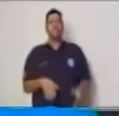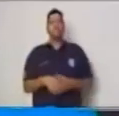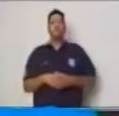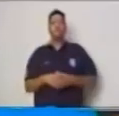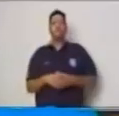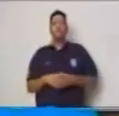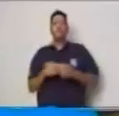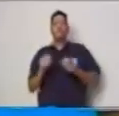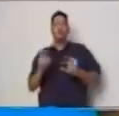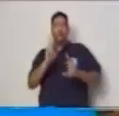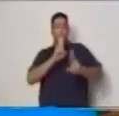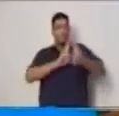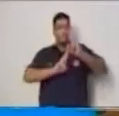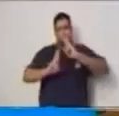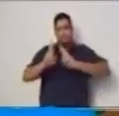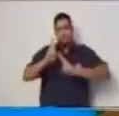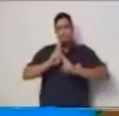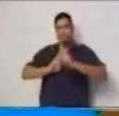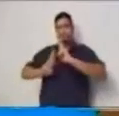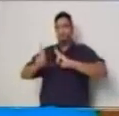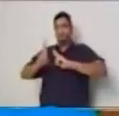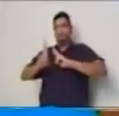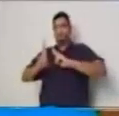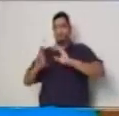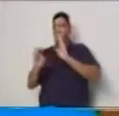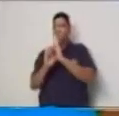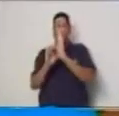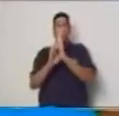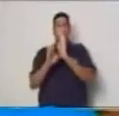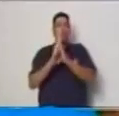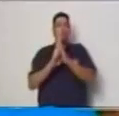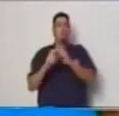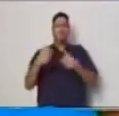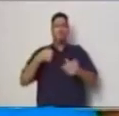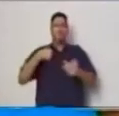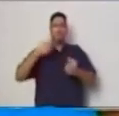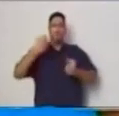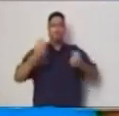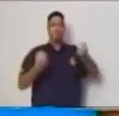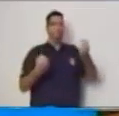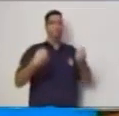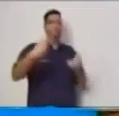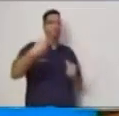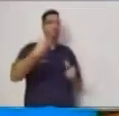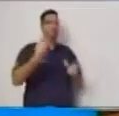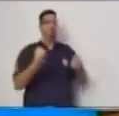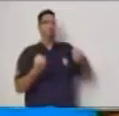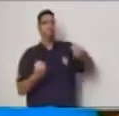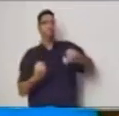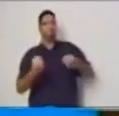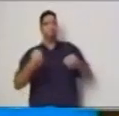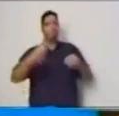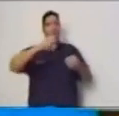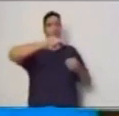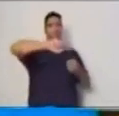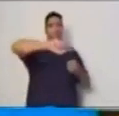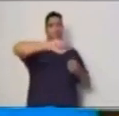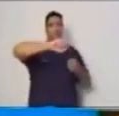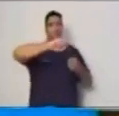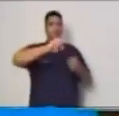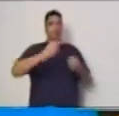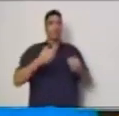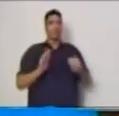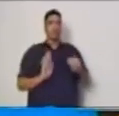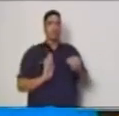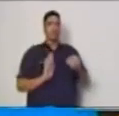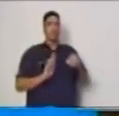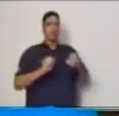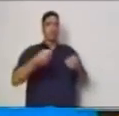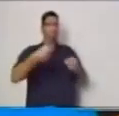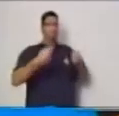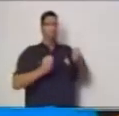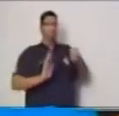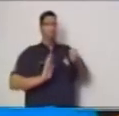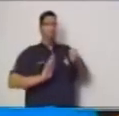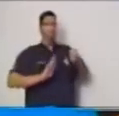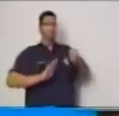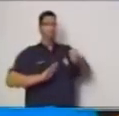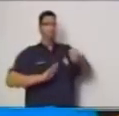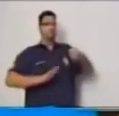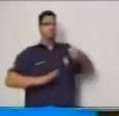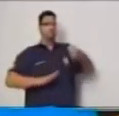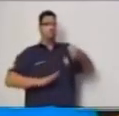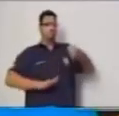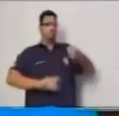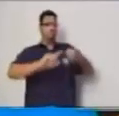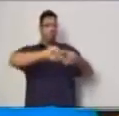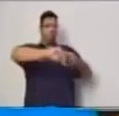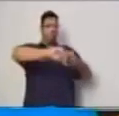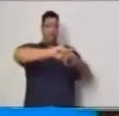en la relación que existe entre la velocidad en los cambios también que ocurren de estatura en